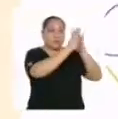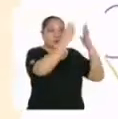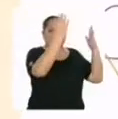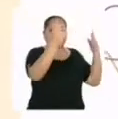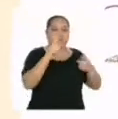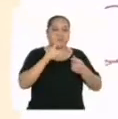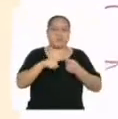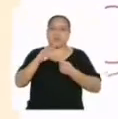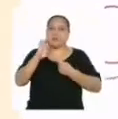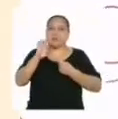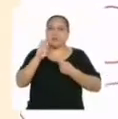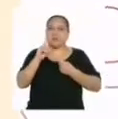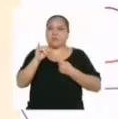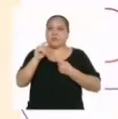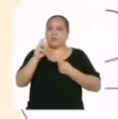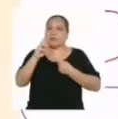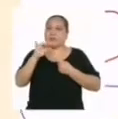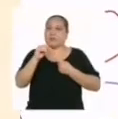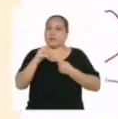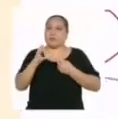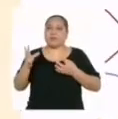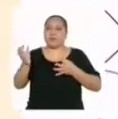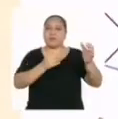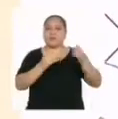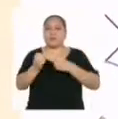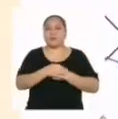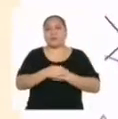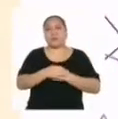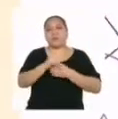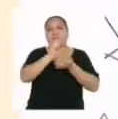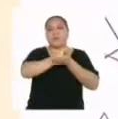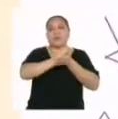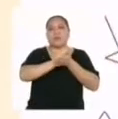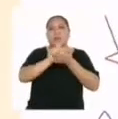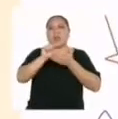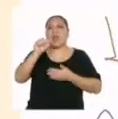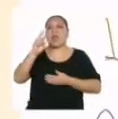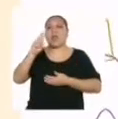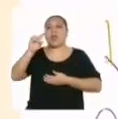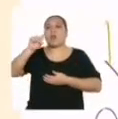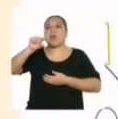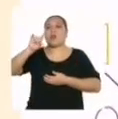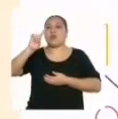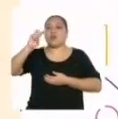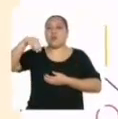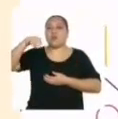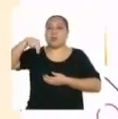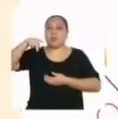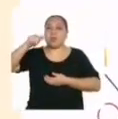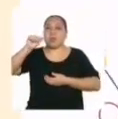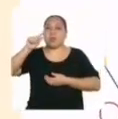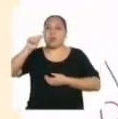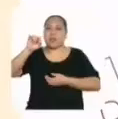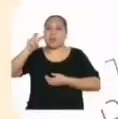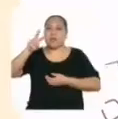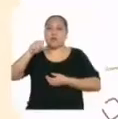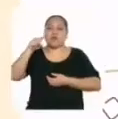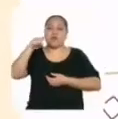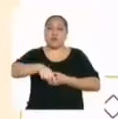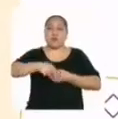La editorial, agrupa textos argumentativos sobre algún suceso importante.